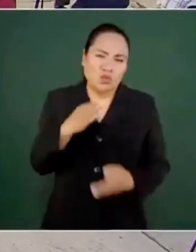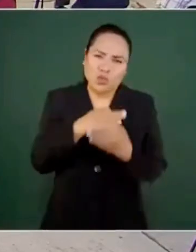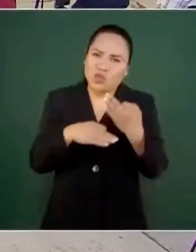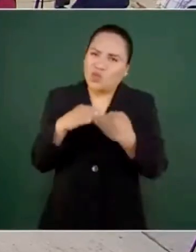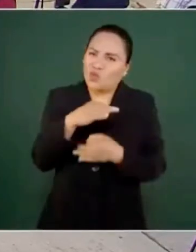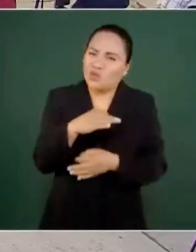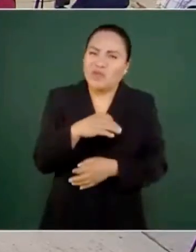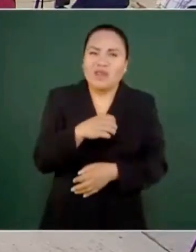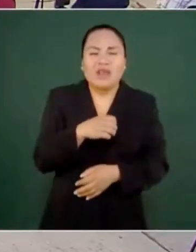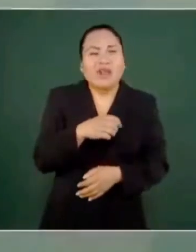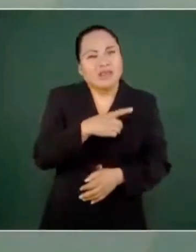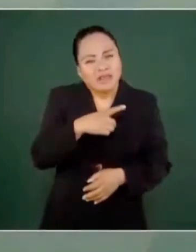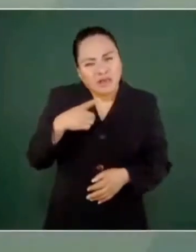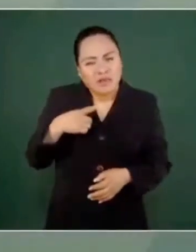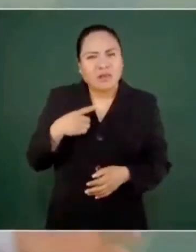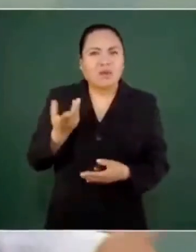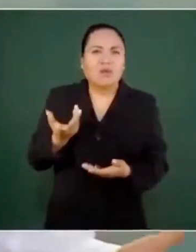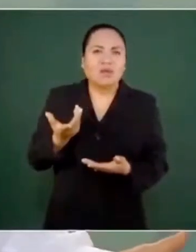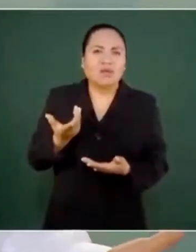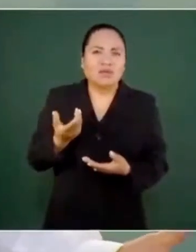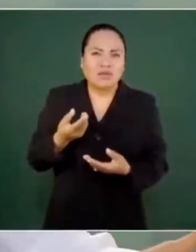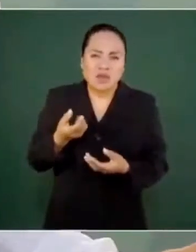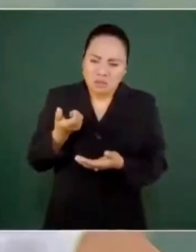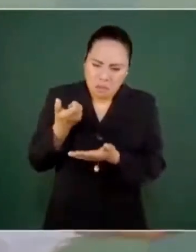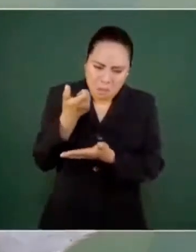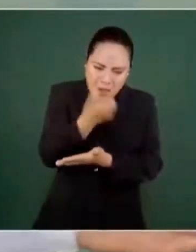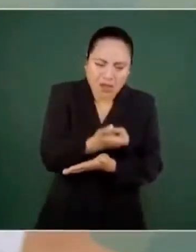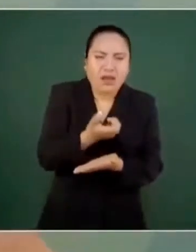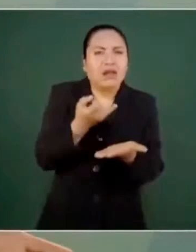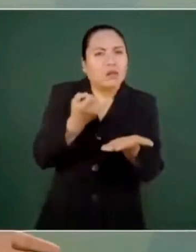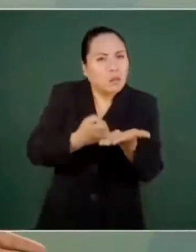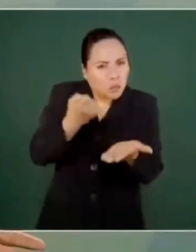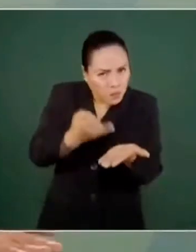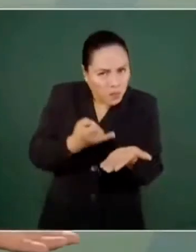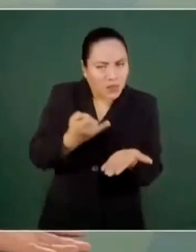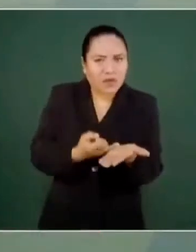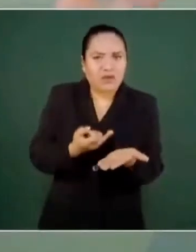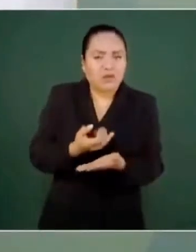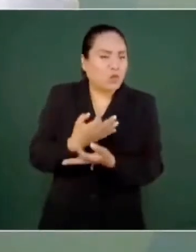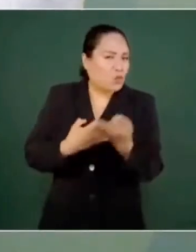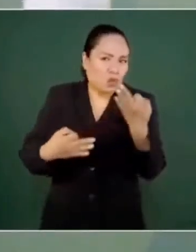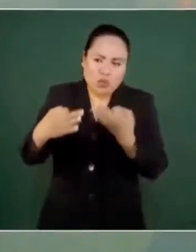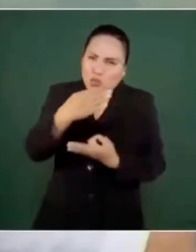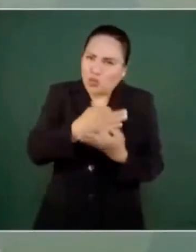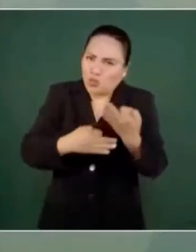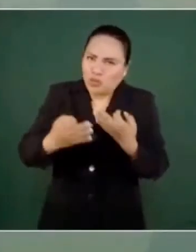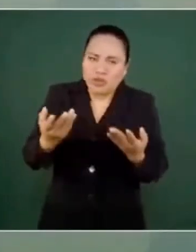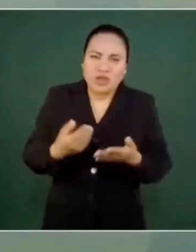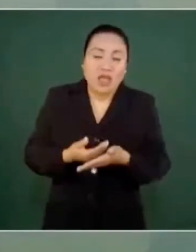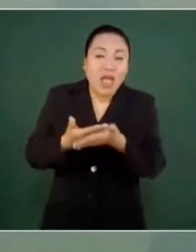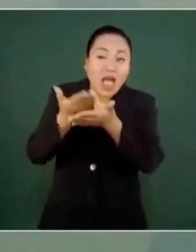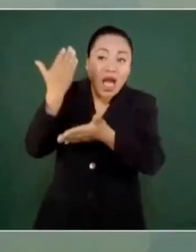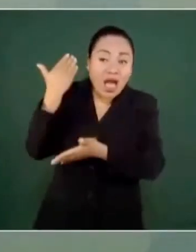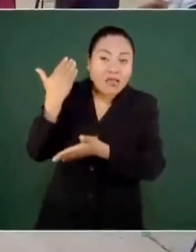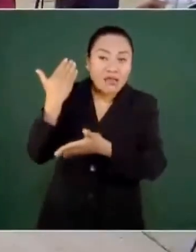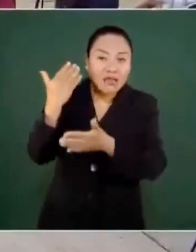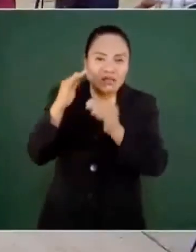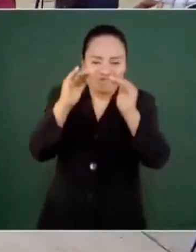contribuir. Y antes, antes los de arriba